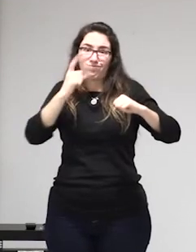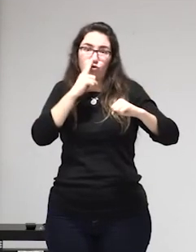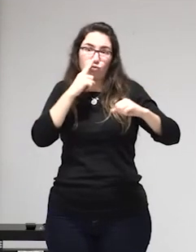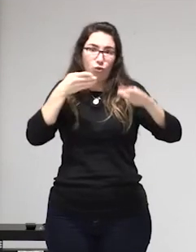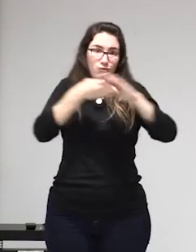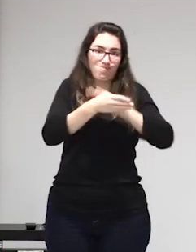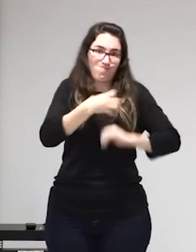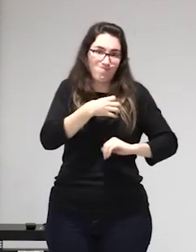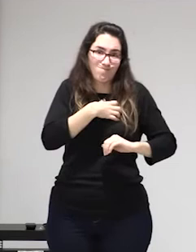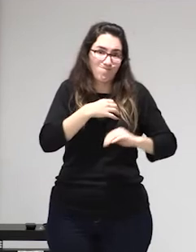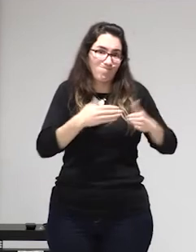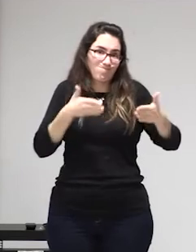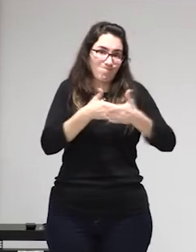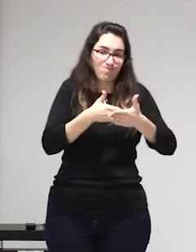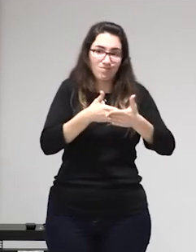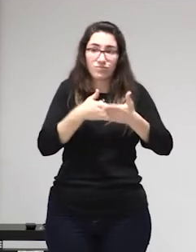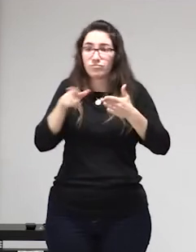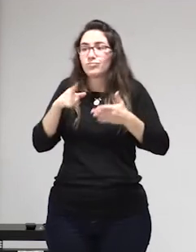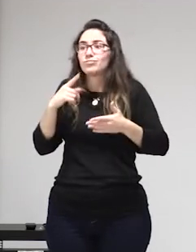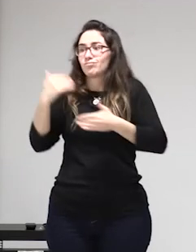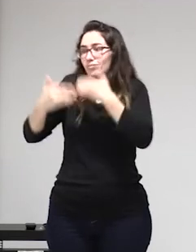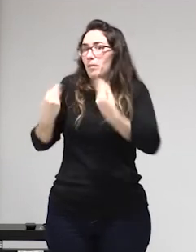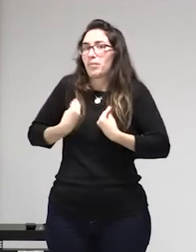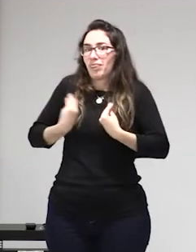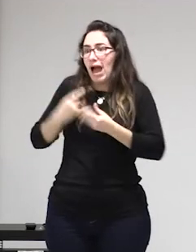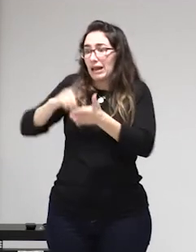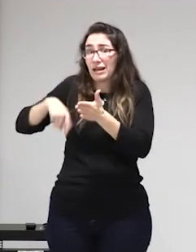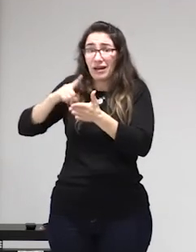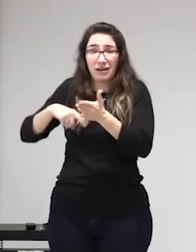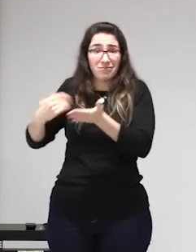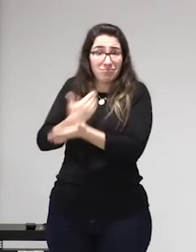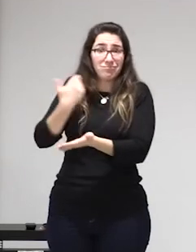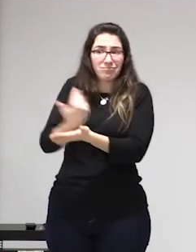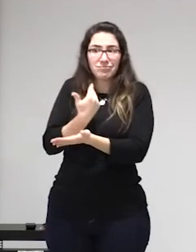luego no solo eso sino que los vecinos ya hoy en día muchas veces